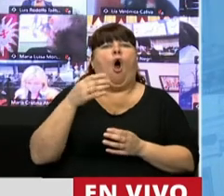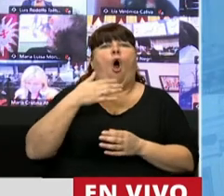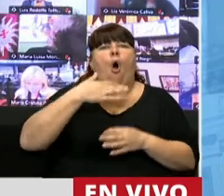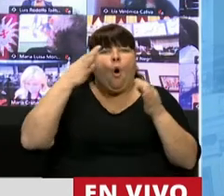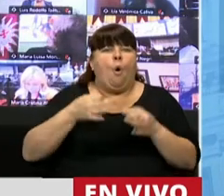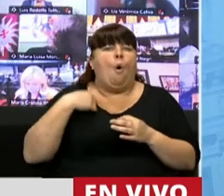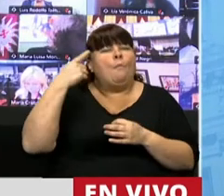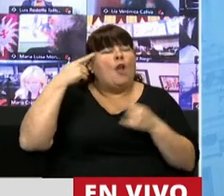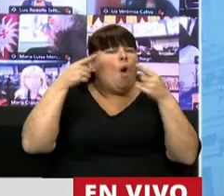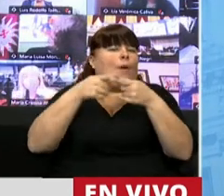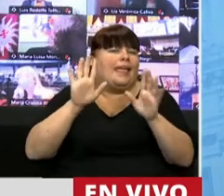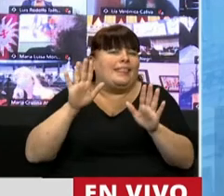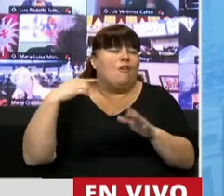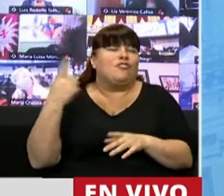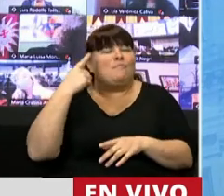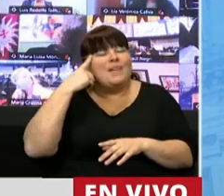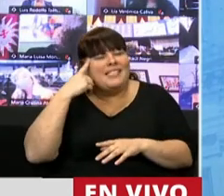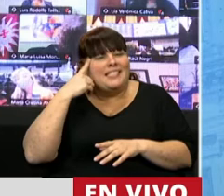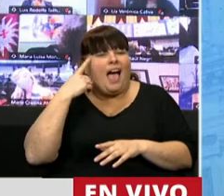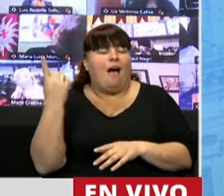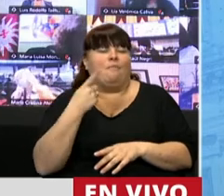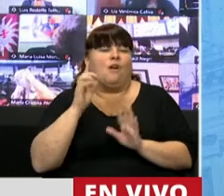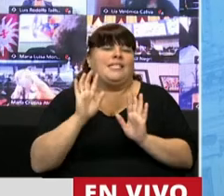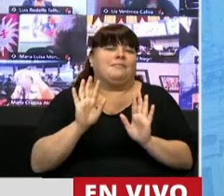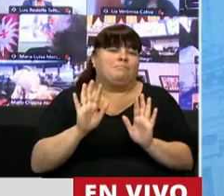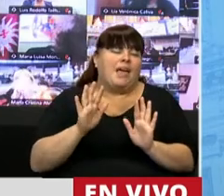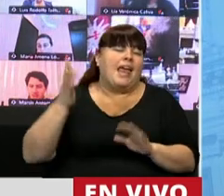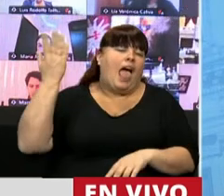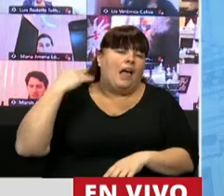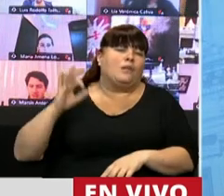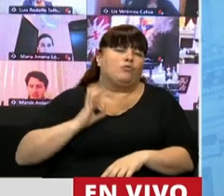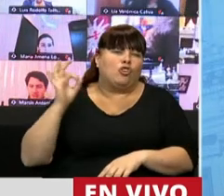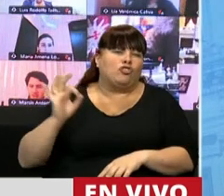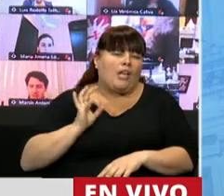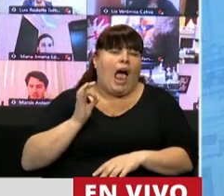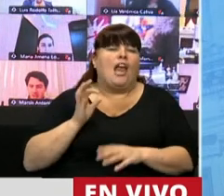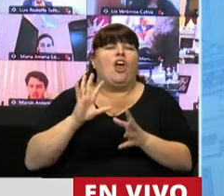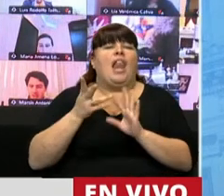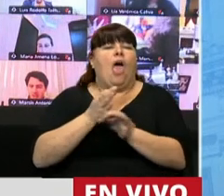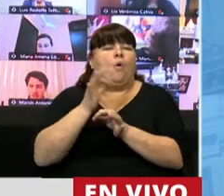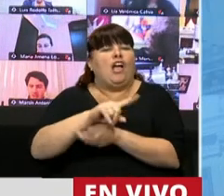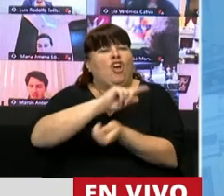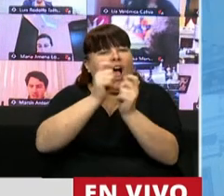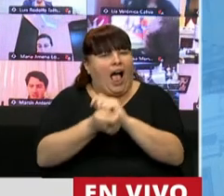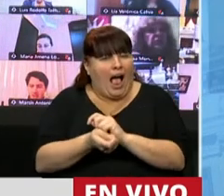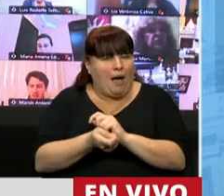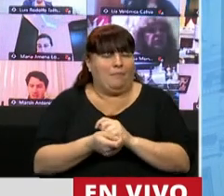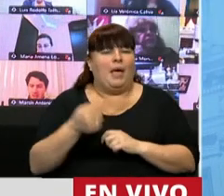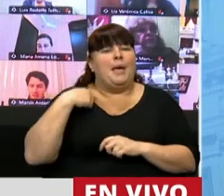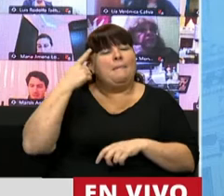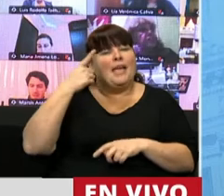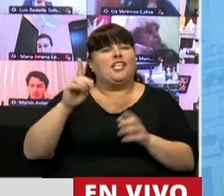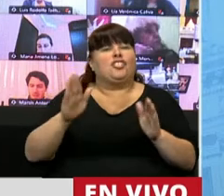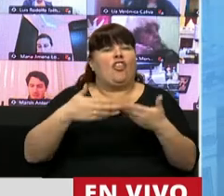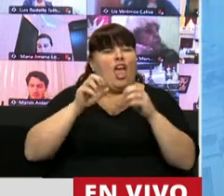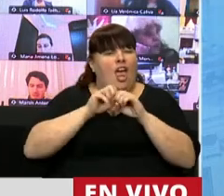expectativas que tenemos aquellos que estamos esperando hace años que el sistema educativo cambie. Creo que la pandemia